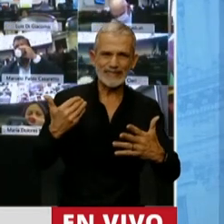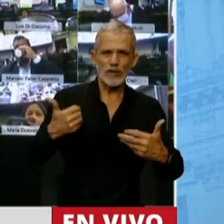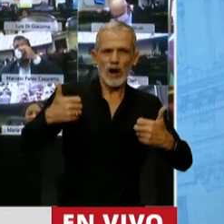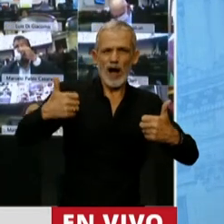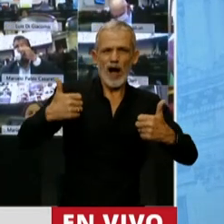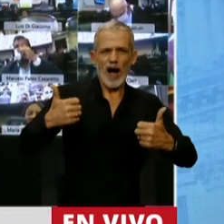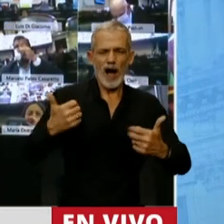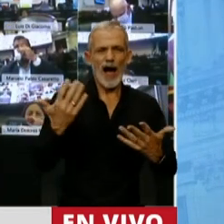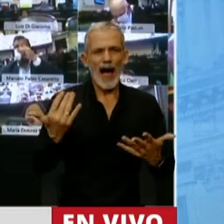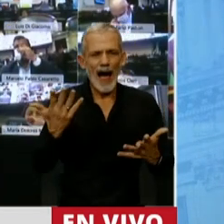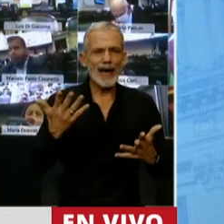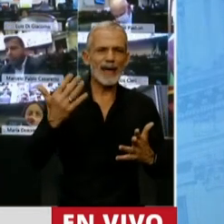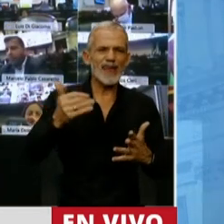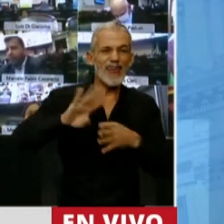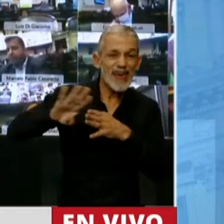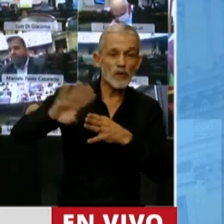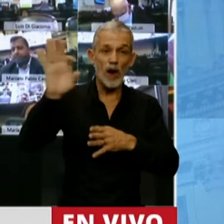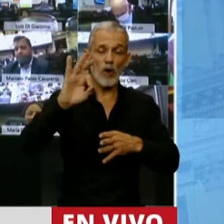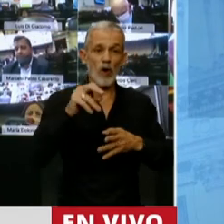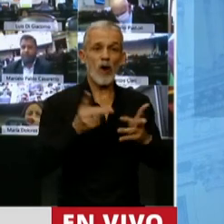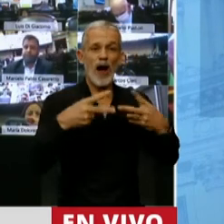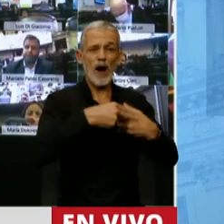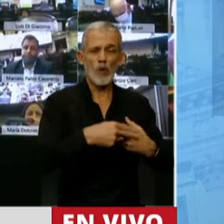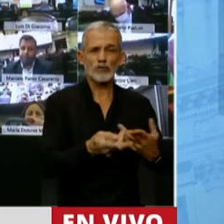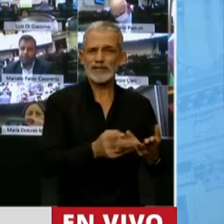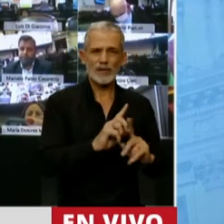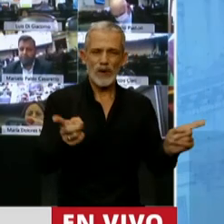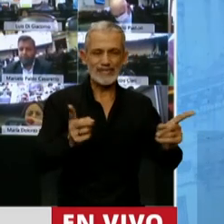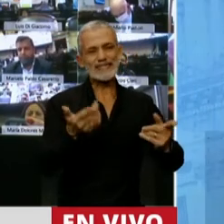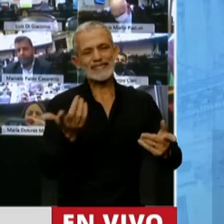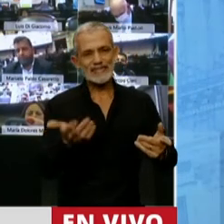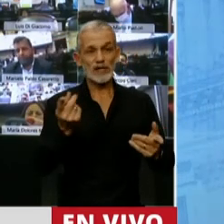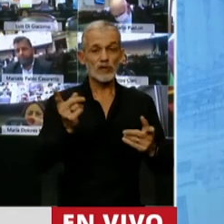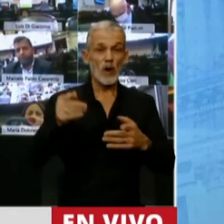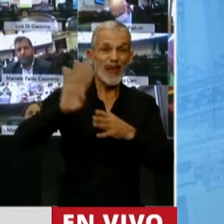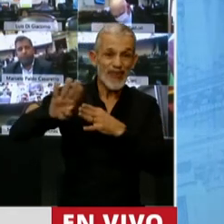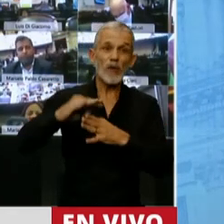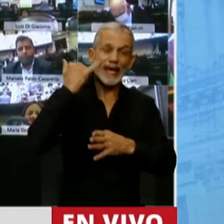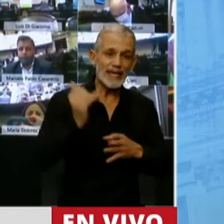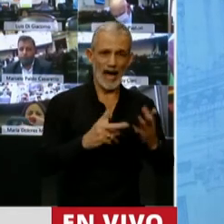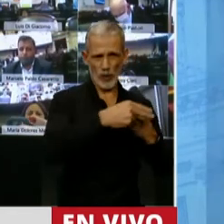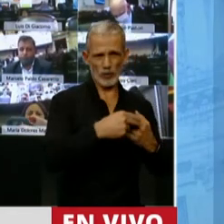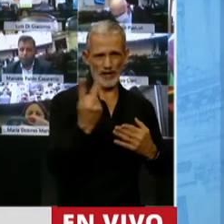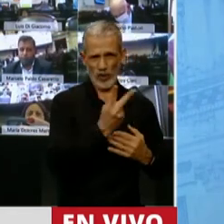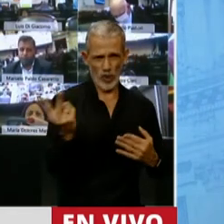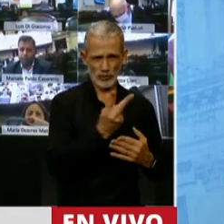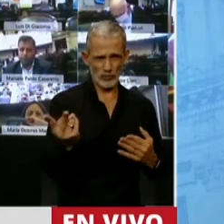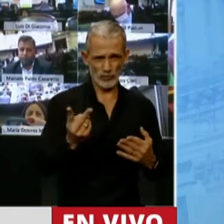dirimía entre la deuda o el ajuste fiscal, fue un modelo de deuda y ajuste fiscal.